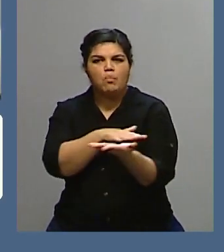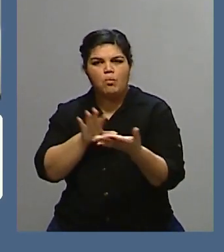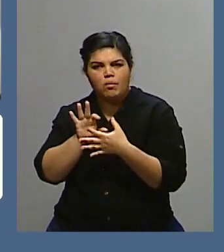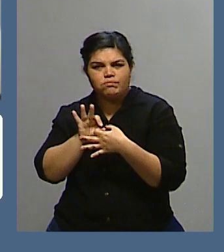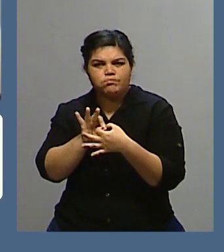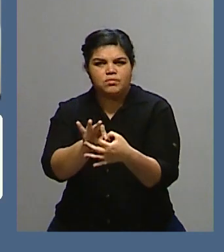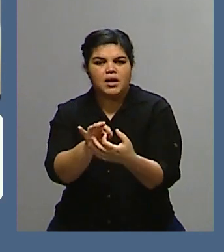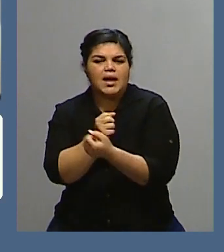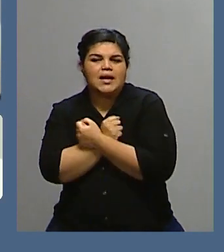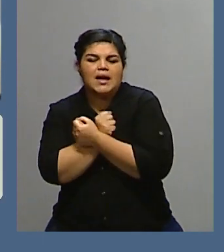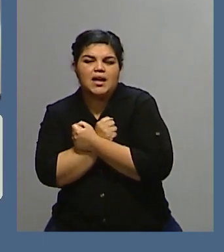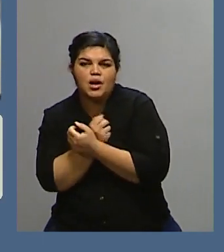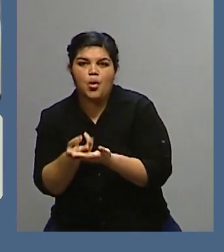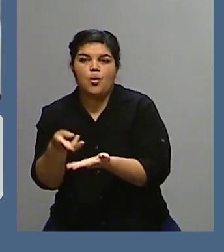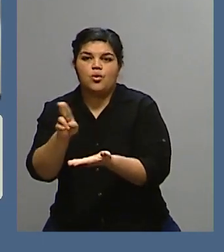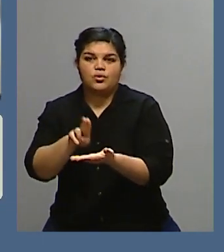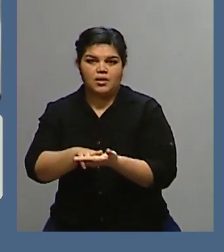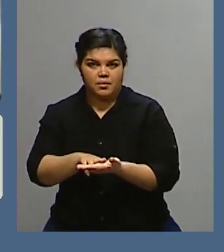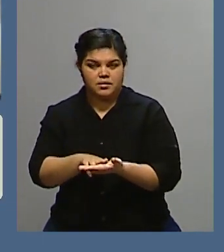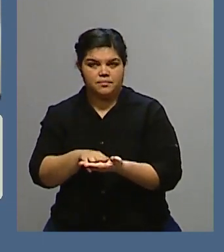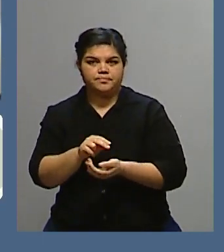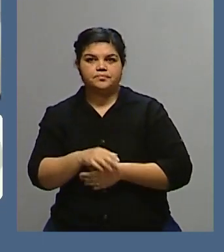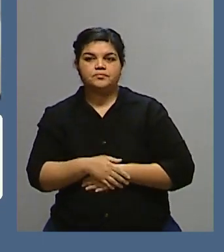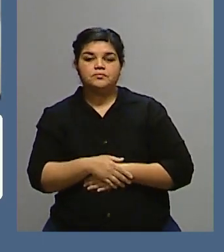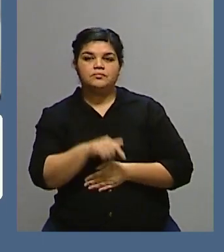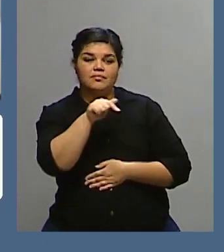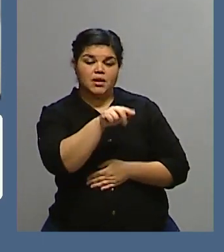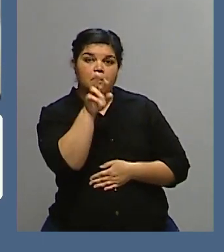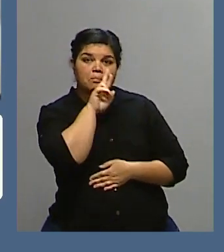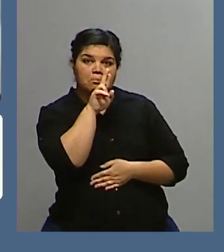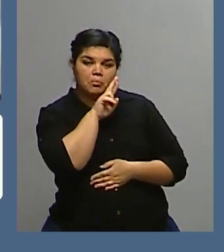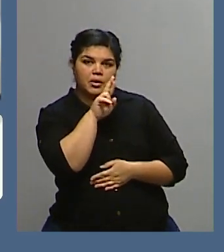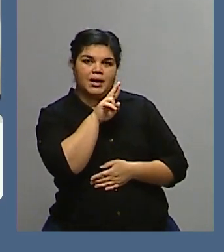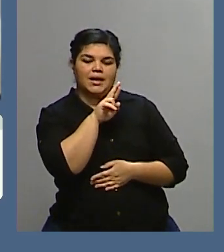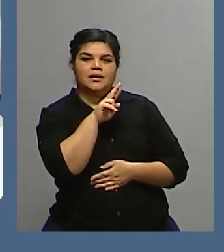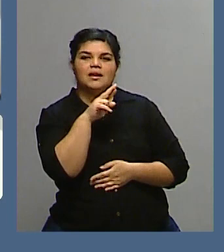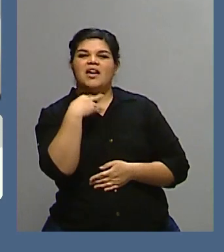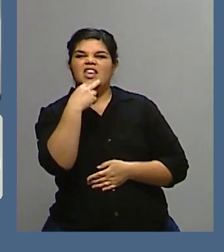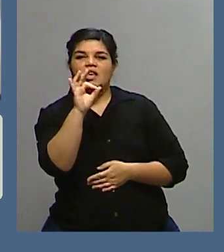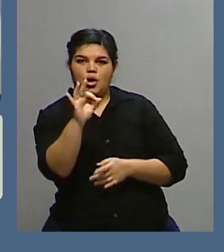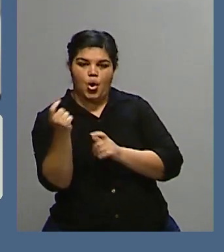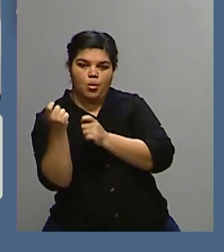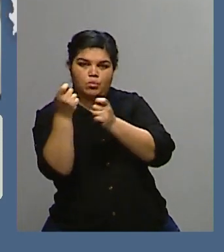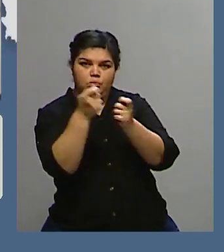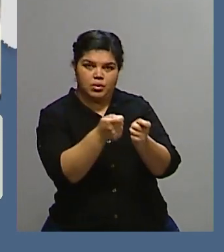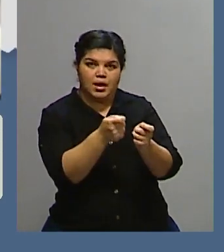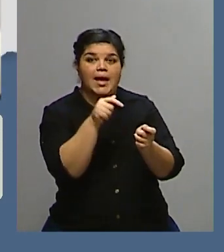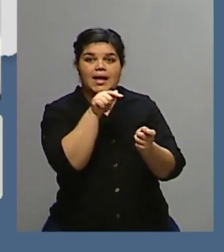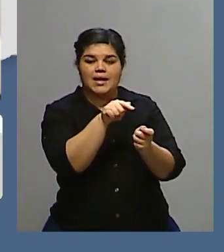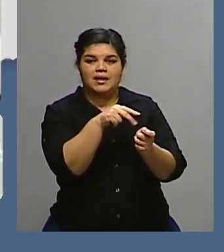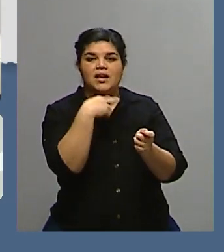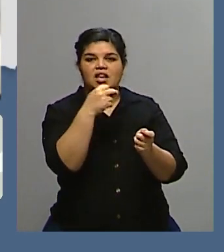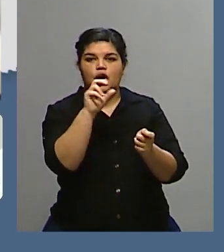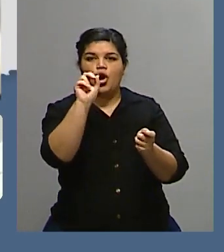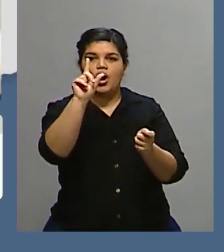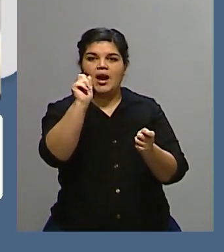ahora Camila rechazó, le hubiera correspondido ser